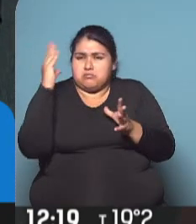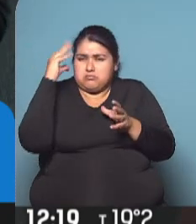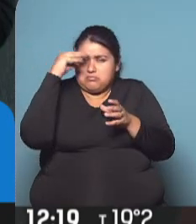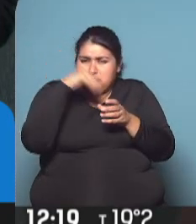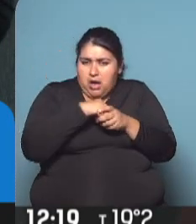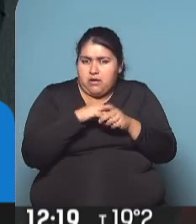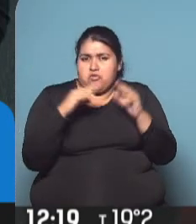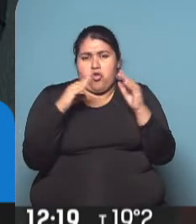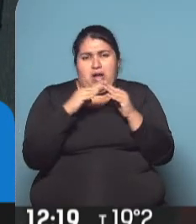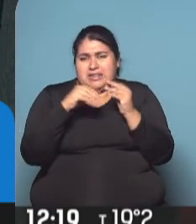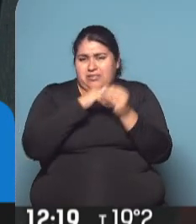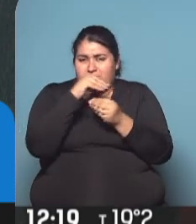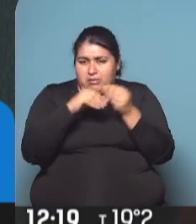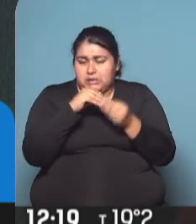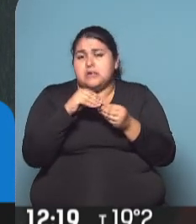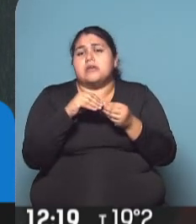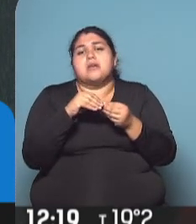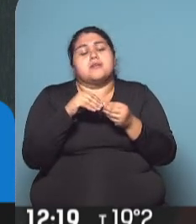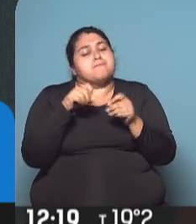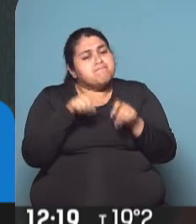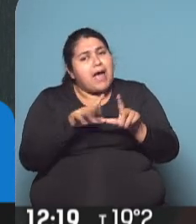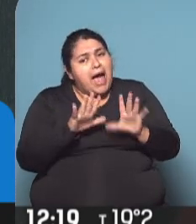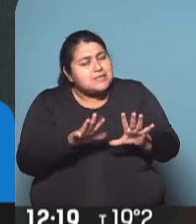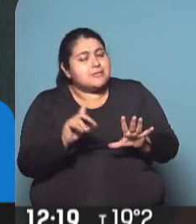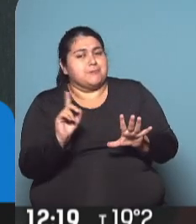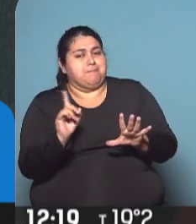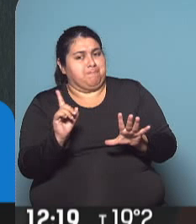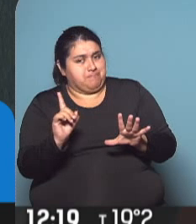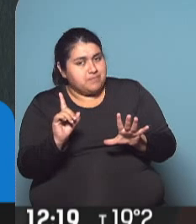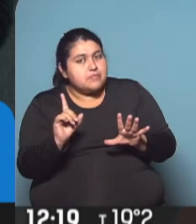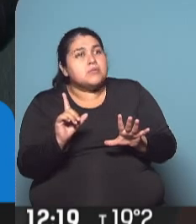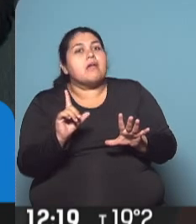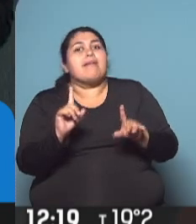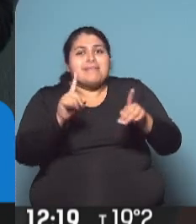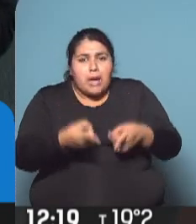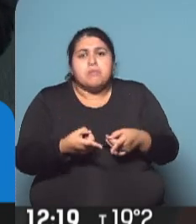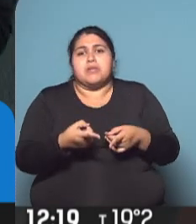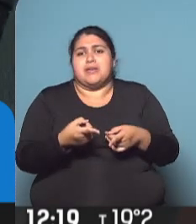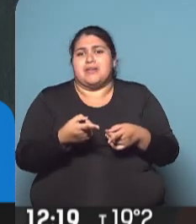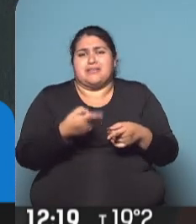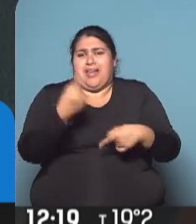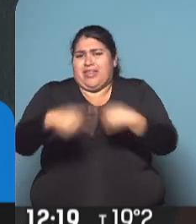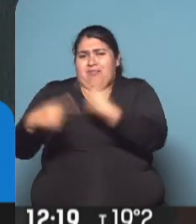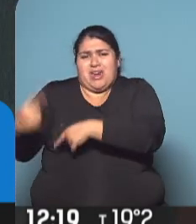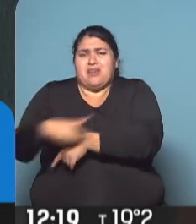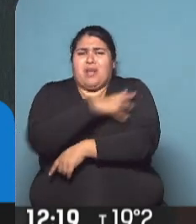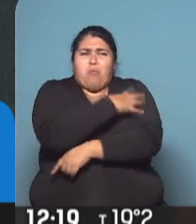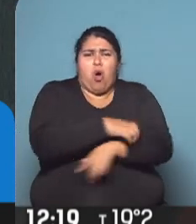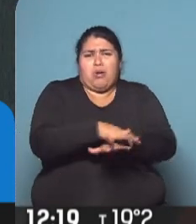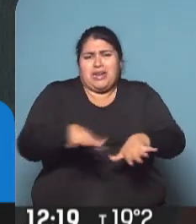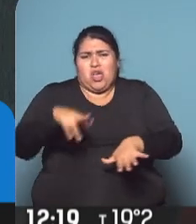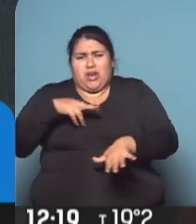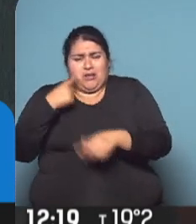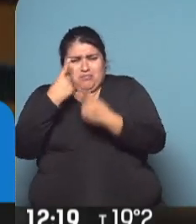siempre dentro del ámbito familiar. Esto no es así, no solo que no es así, sino que además abarca todas las clases sociales. Así es, Adriana